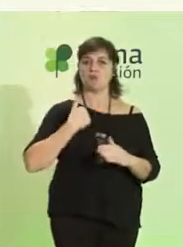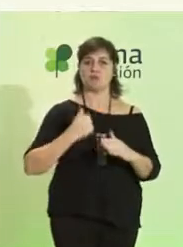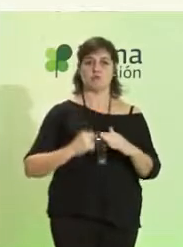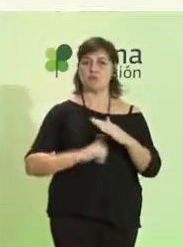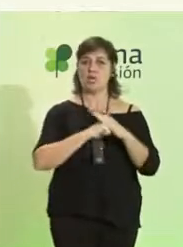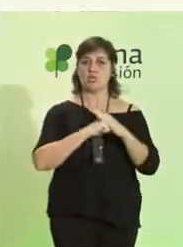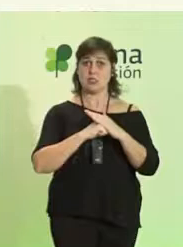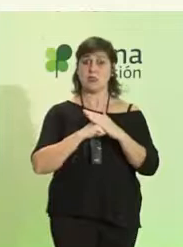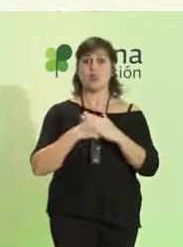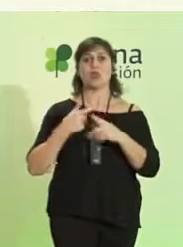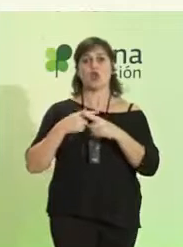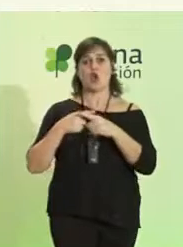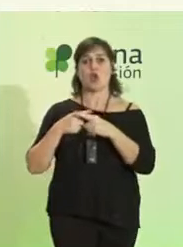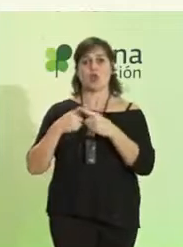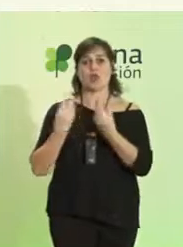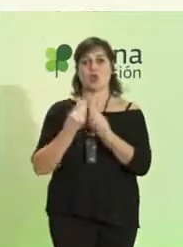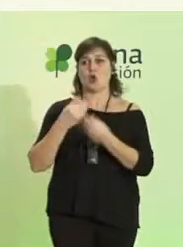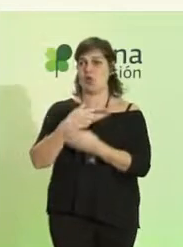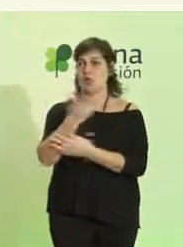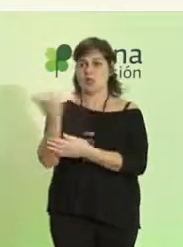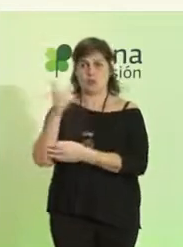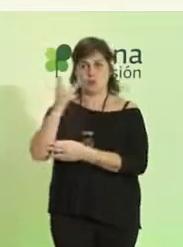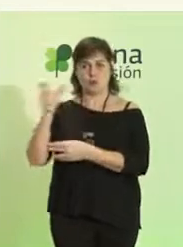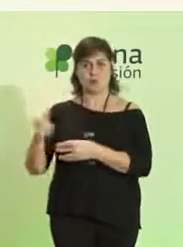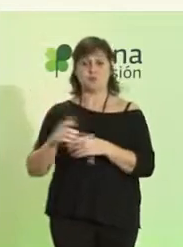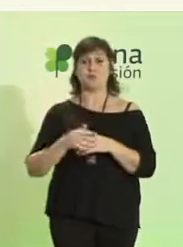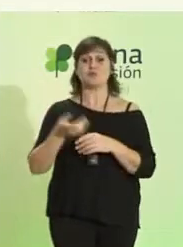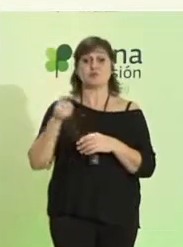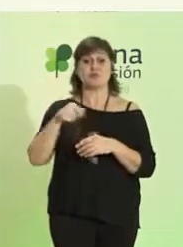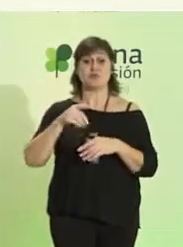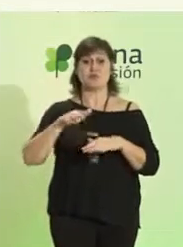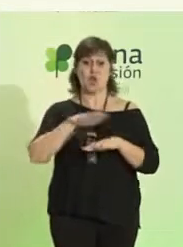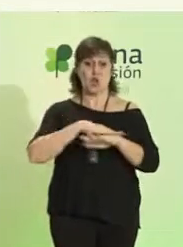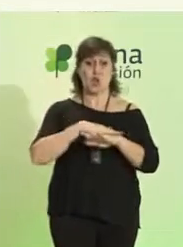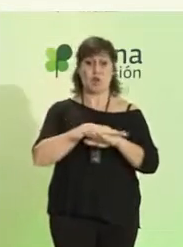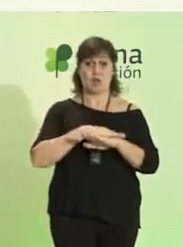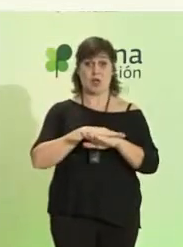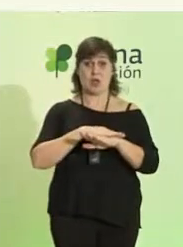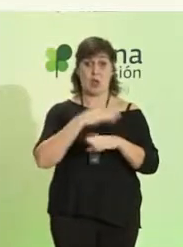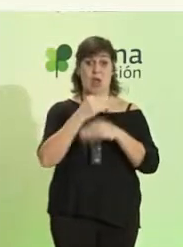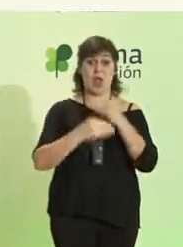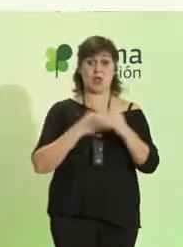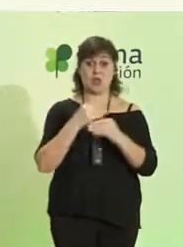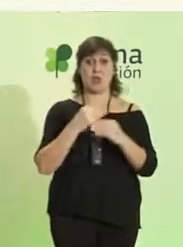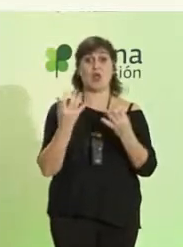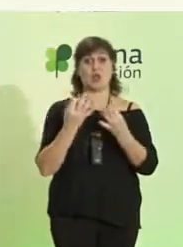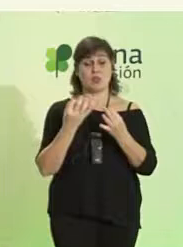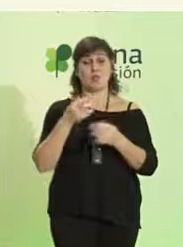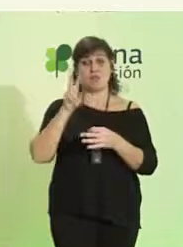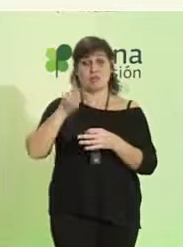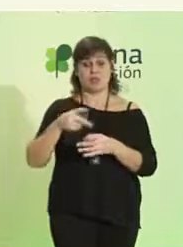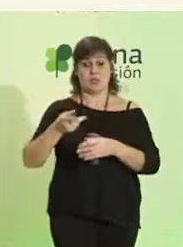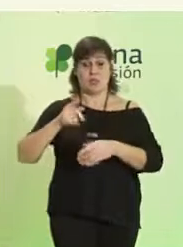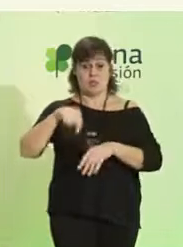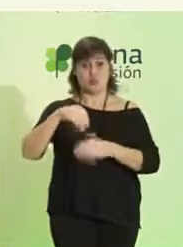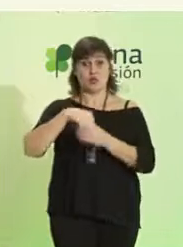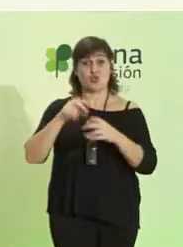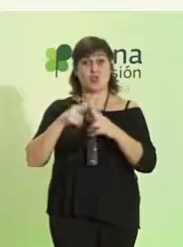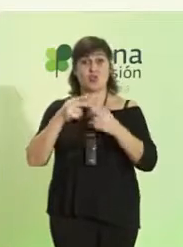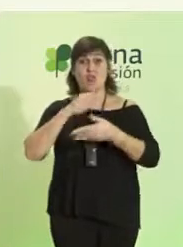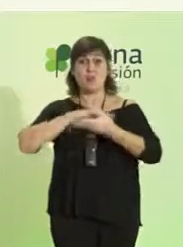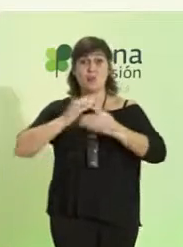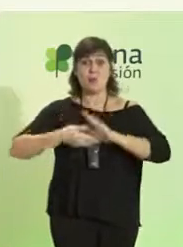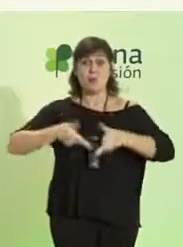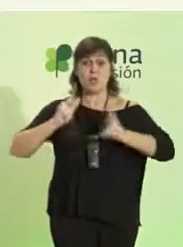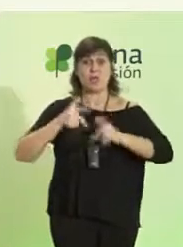colectivo del resto de la ciudadanía de Sevilla. En definitiva, la acción de gobierno tiene que ser una acción de gobierno en una sociedad democrática en que permita